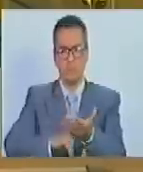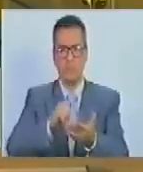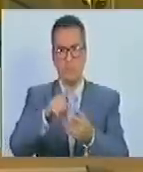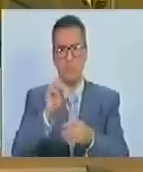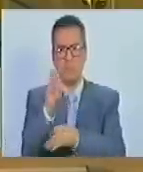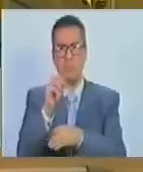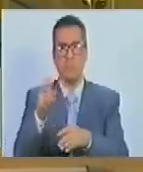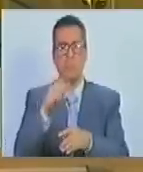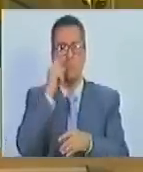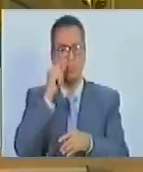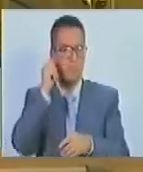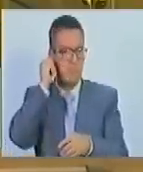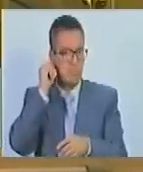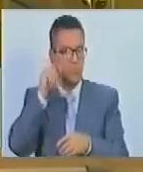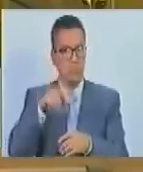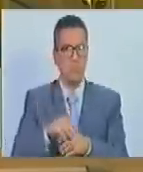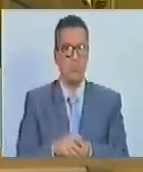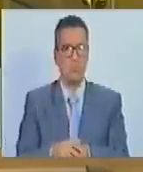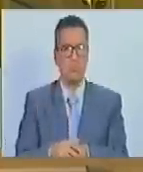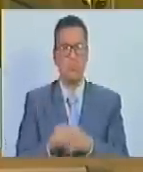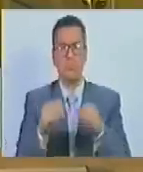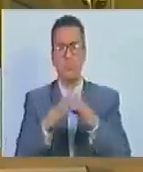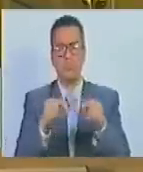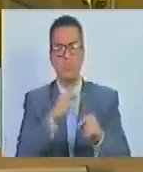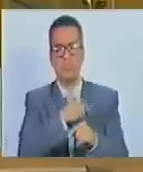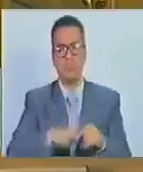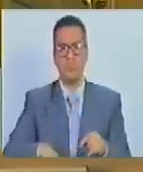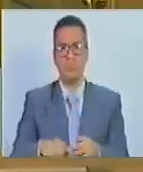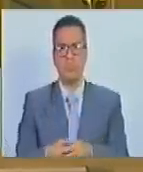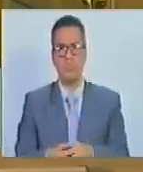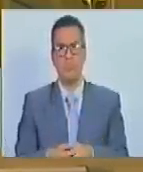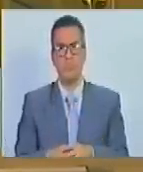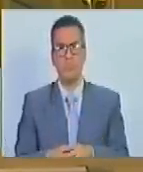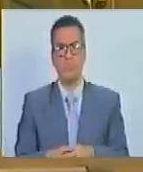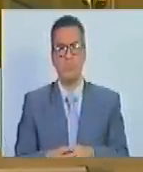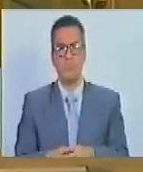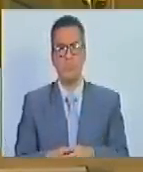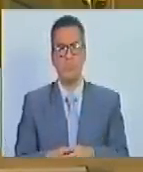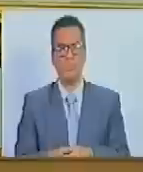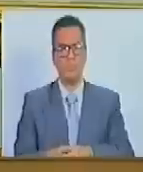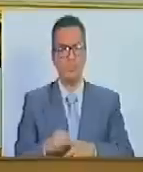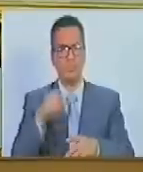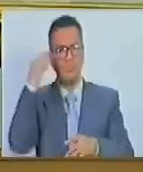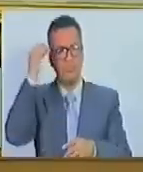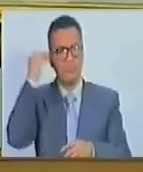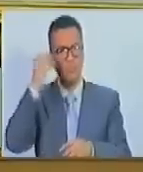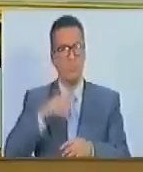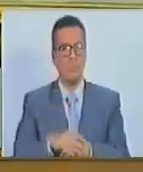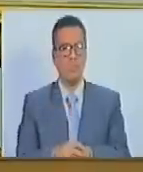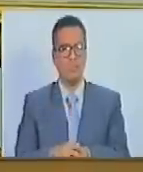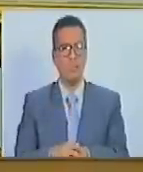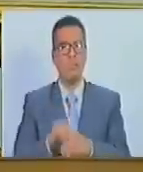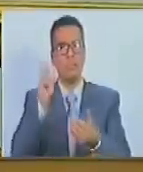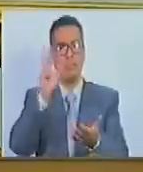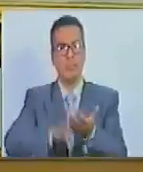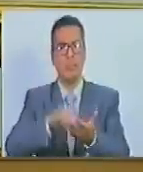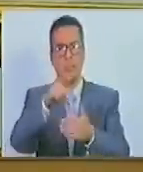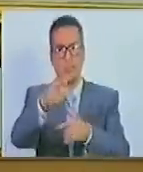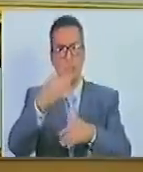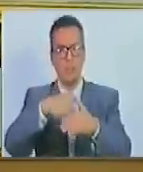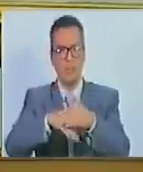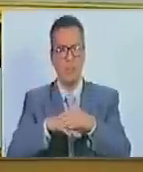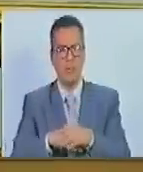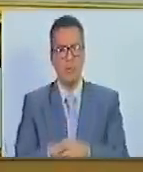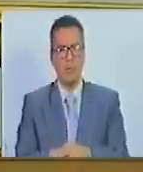por la Asamblea de Ciudadanas y Ciudadanos. Esto, señor presidente. En consideración, aprobado. Siguiente.